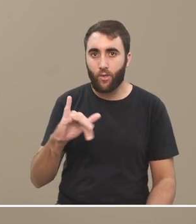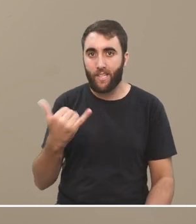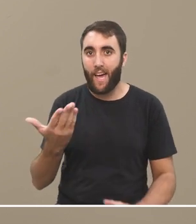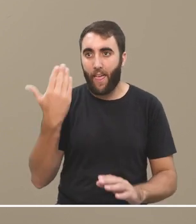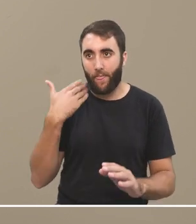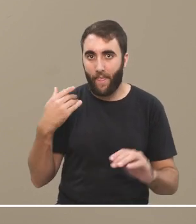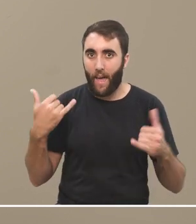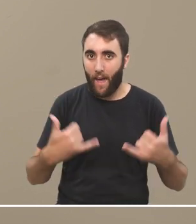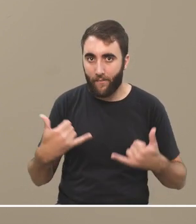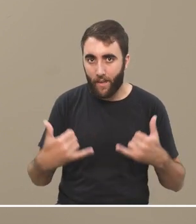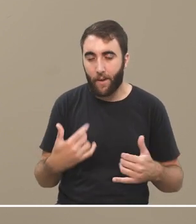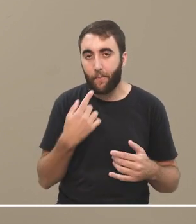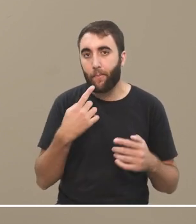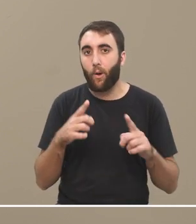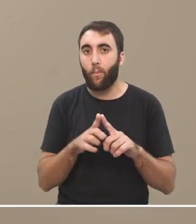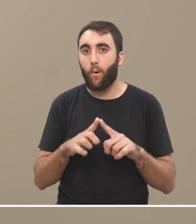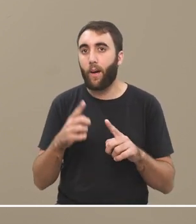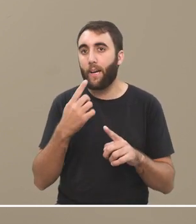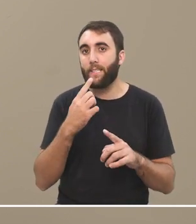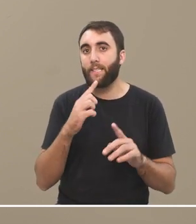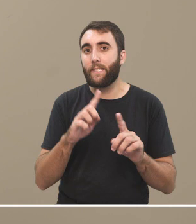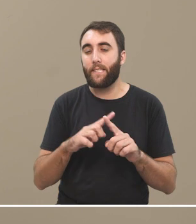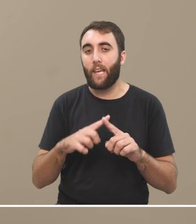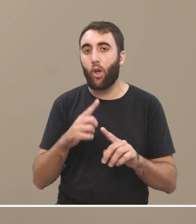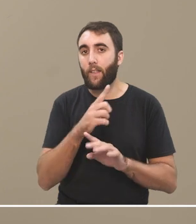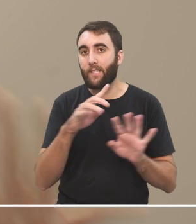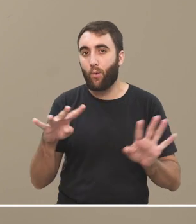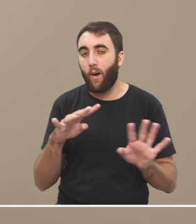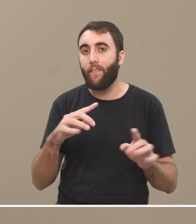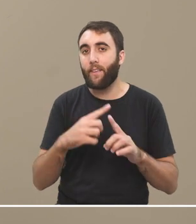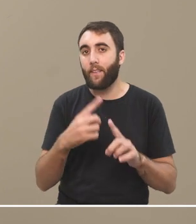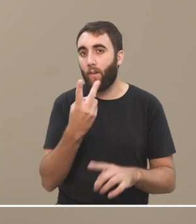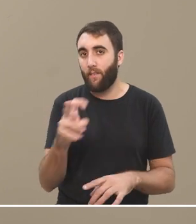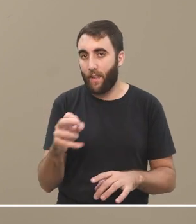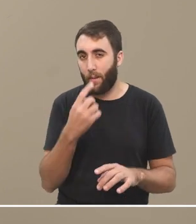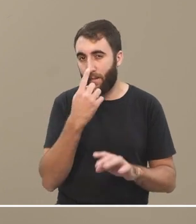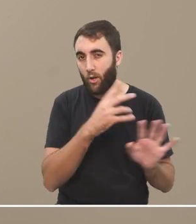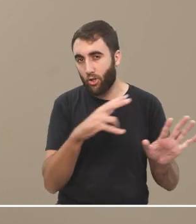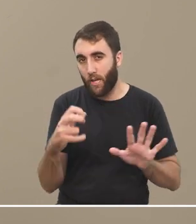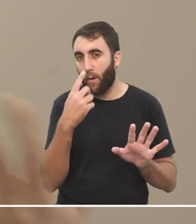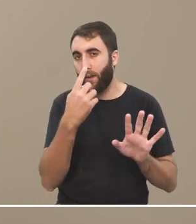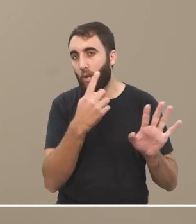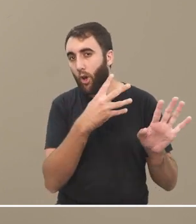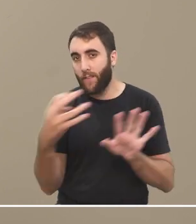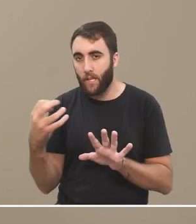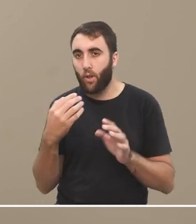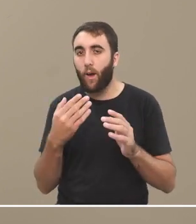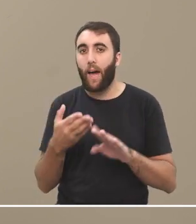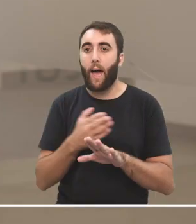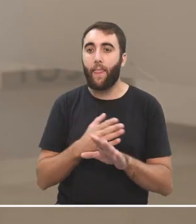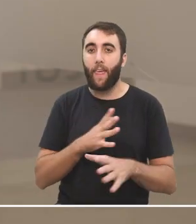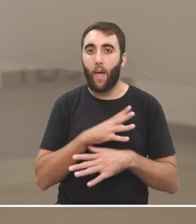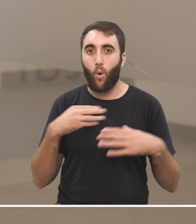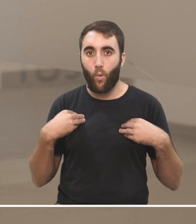tenían a lo largo del siglo XIX y el XX previos a la escolaridad. Cuando los niños ingresaban a la escuela,